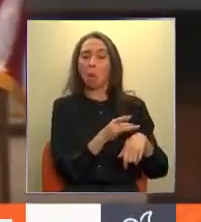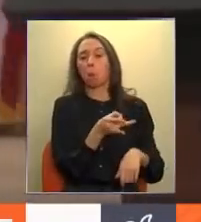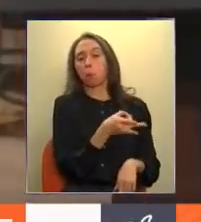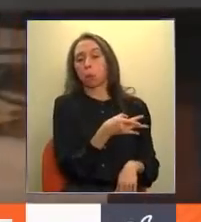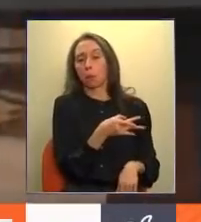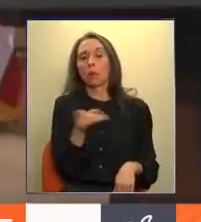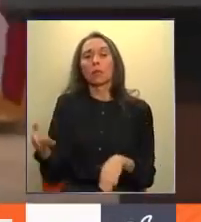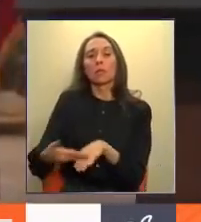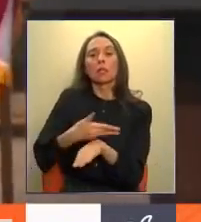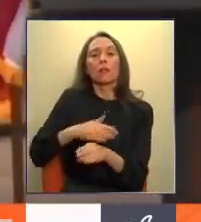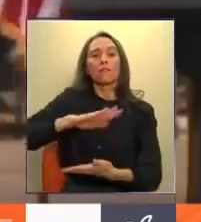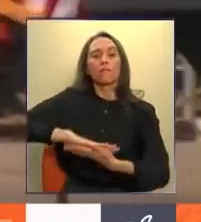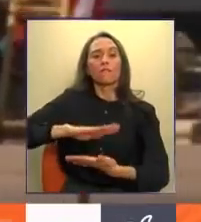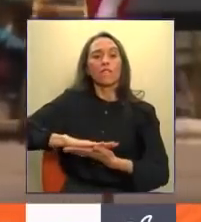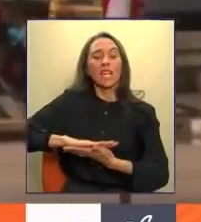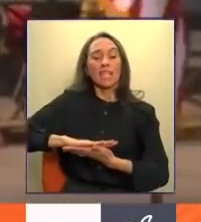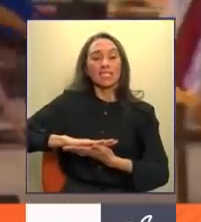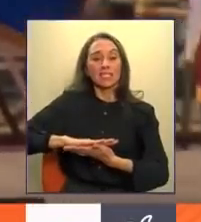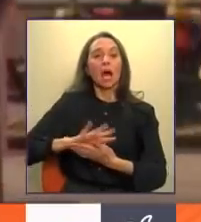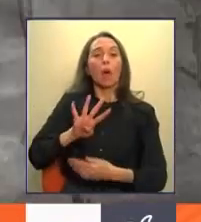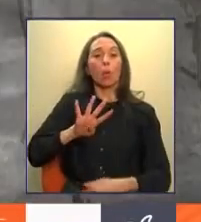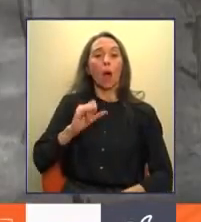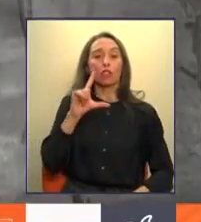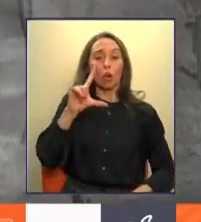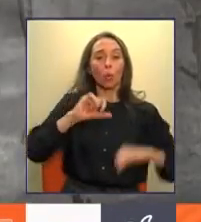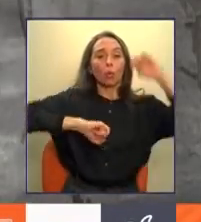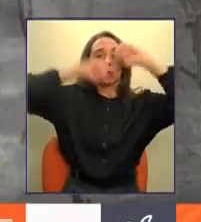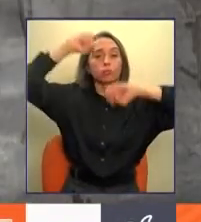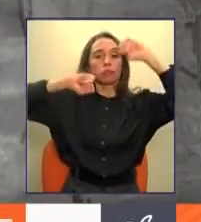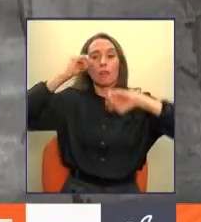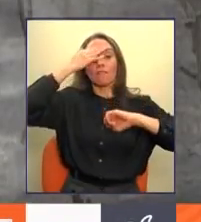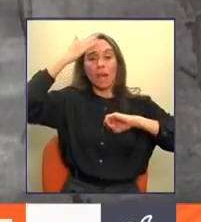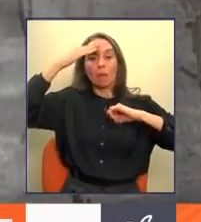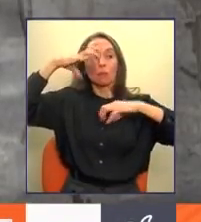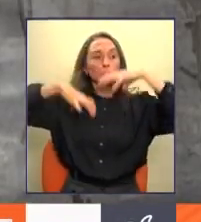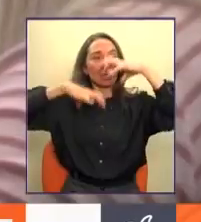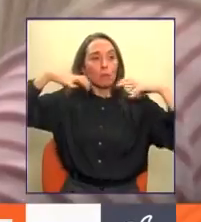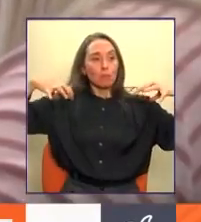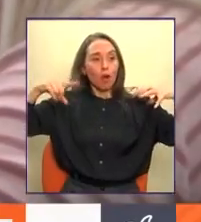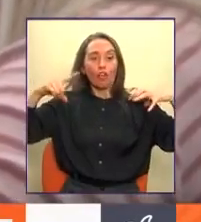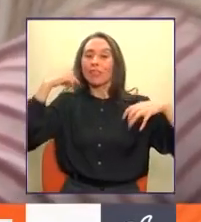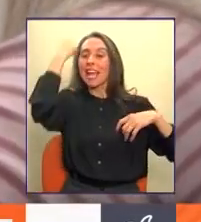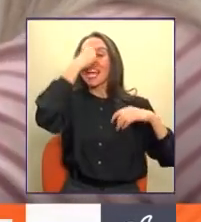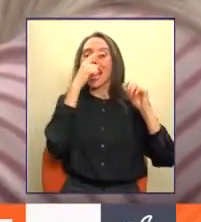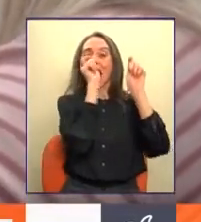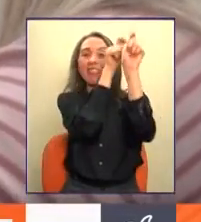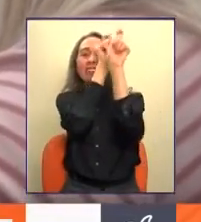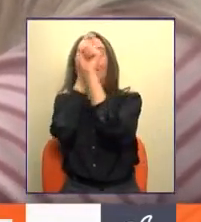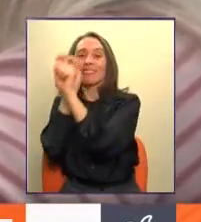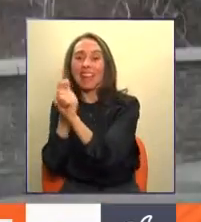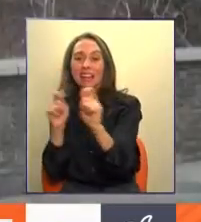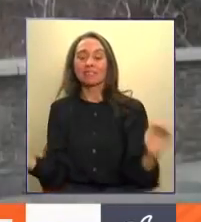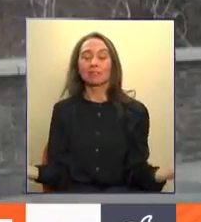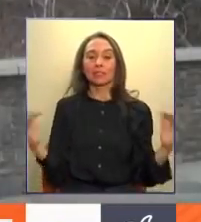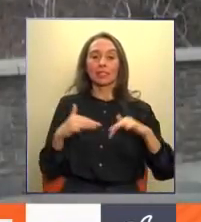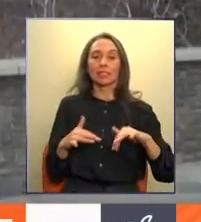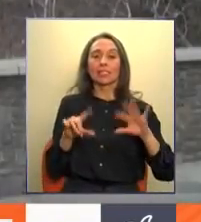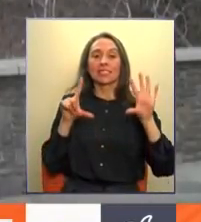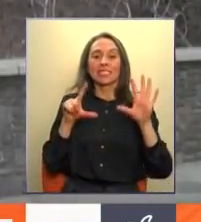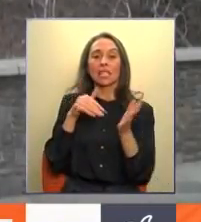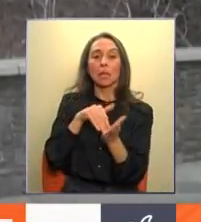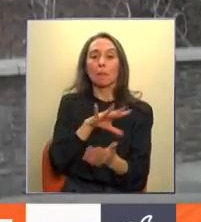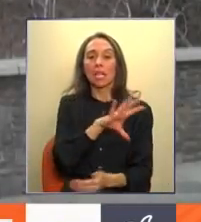previa de la fiesta nacional con un show de fuegos artificiales en el famoso Monte Rushmore, donde se espera se reúnan unas 7